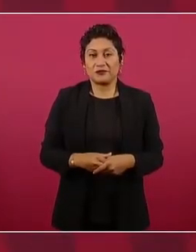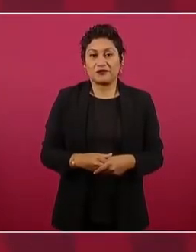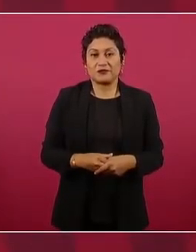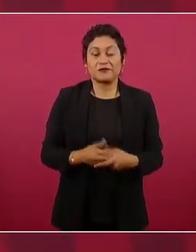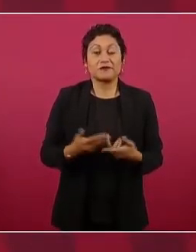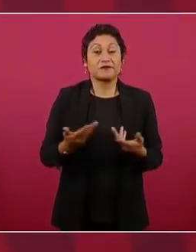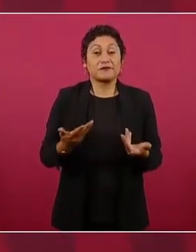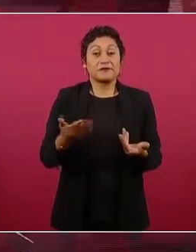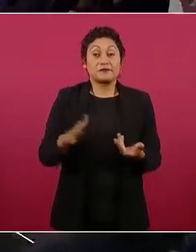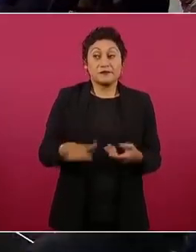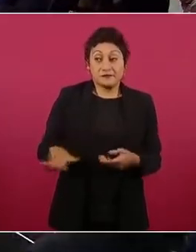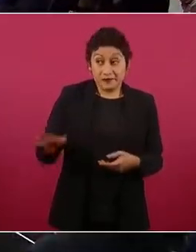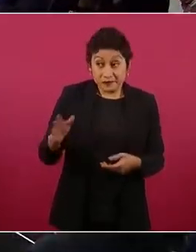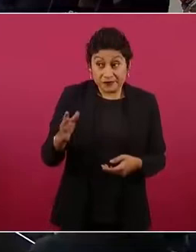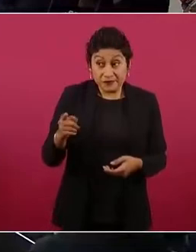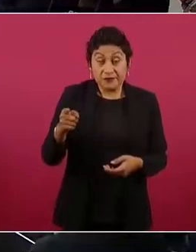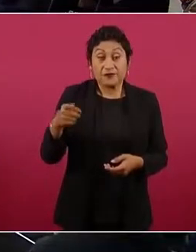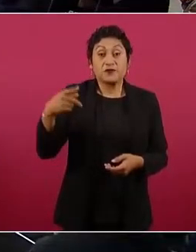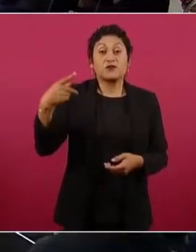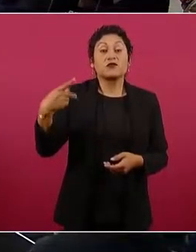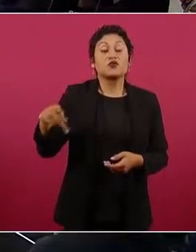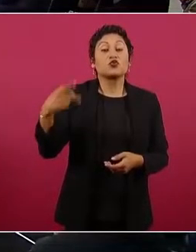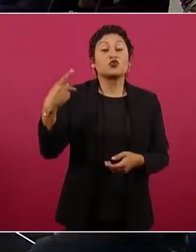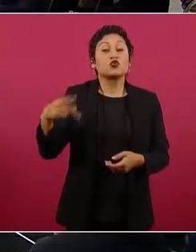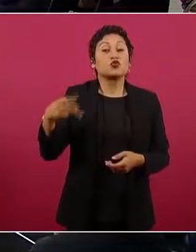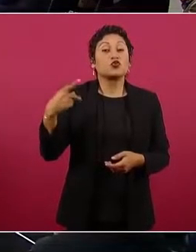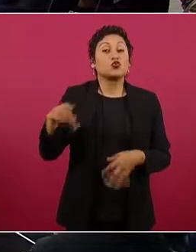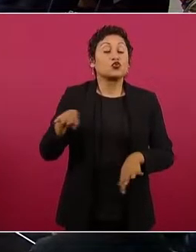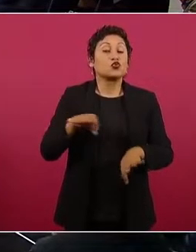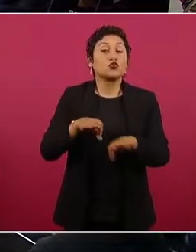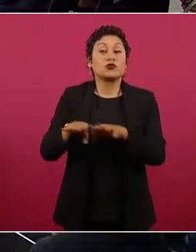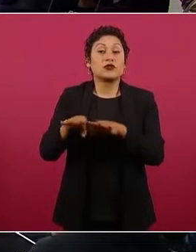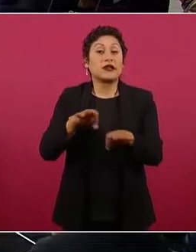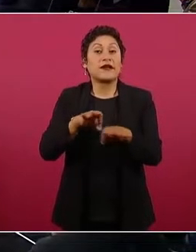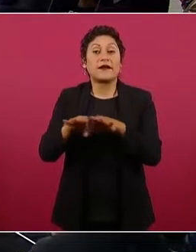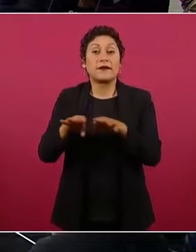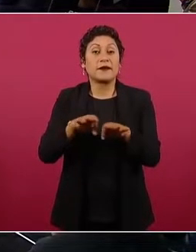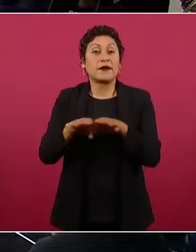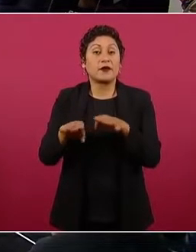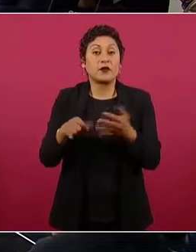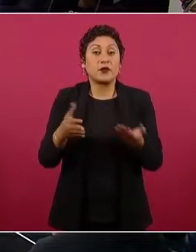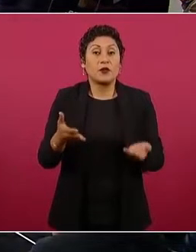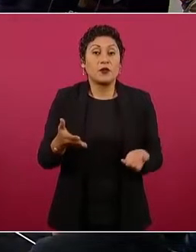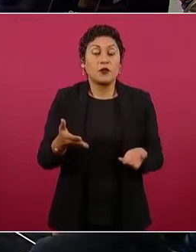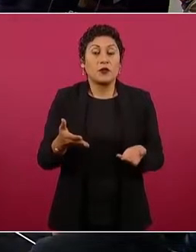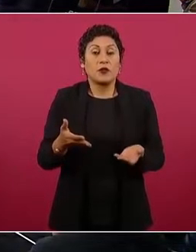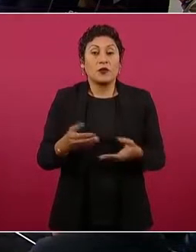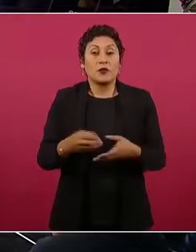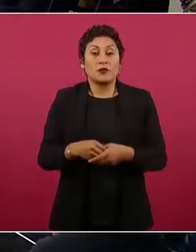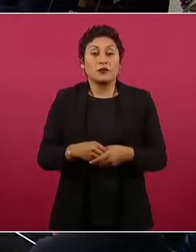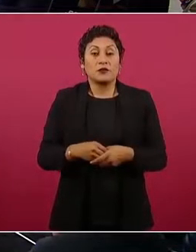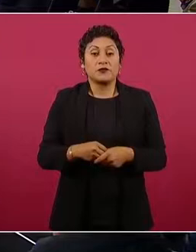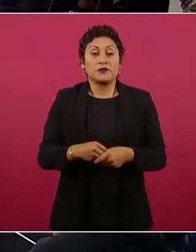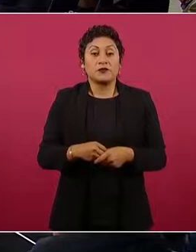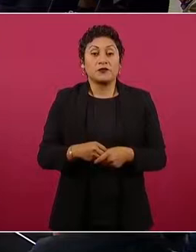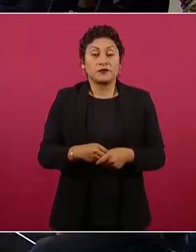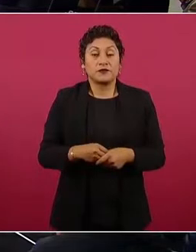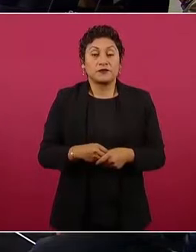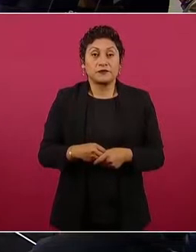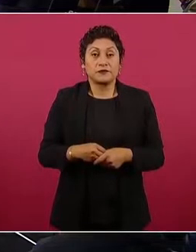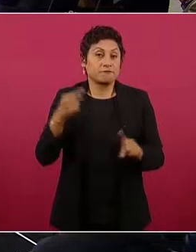ellos, su trabajo de ellos es